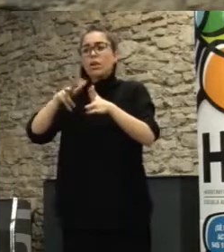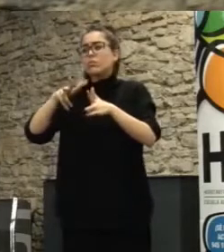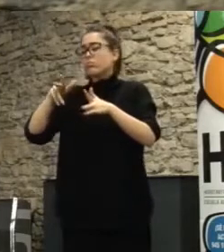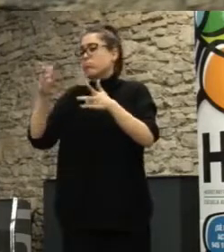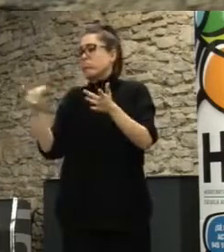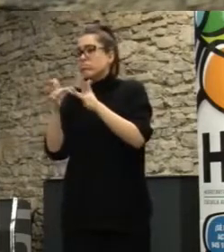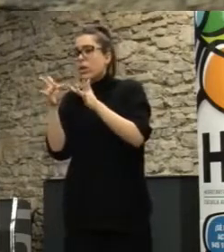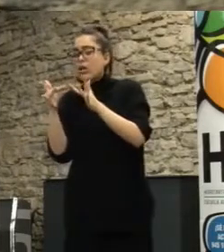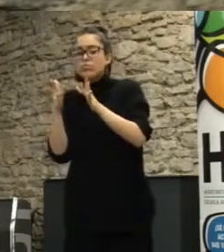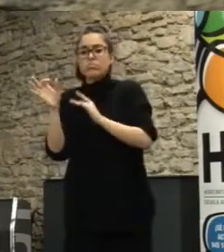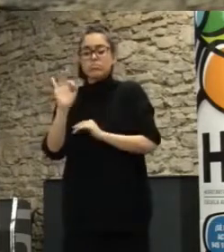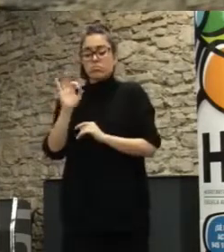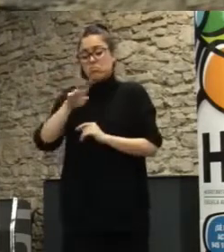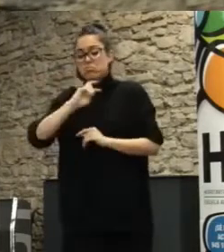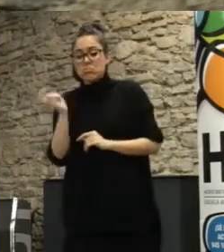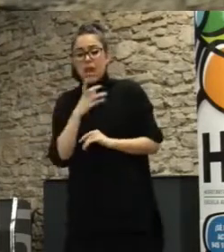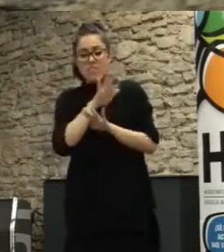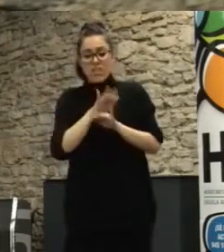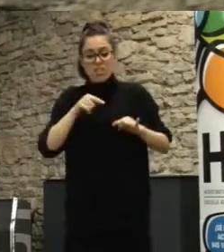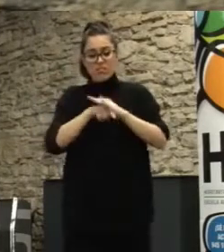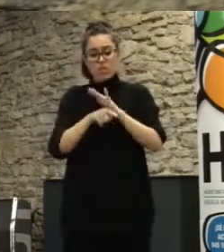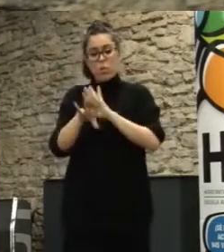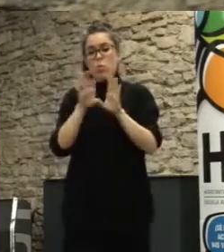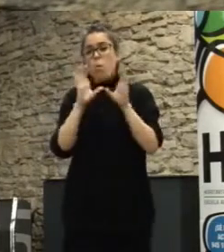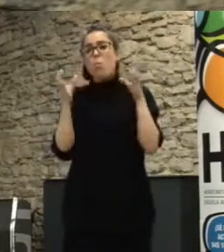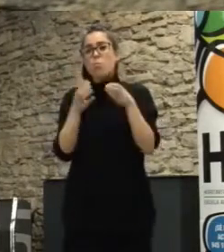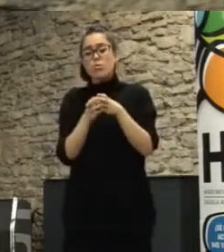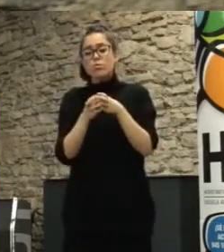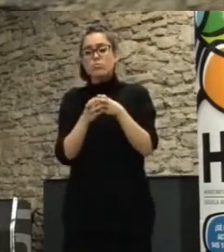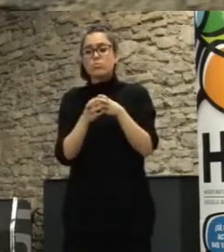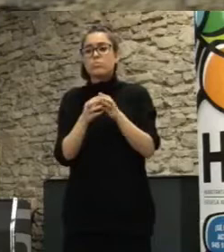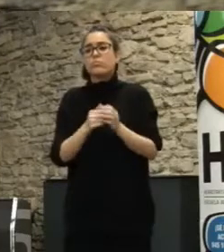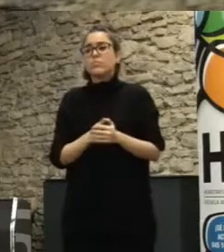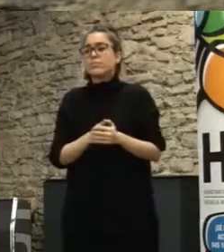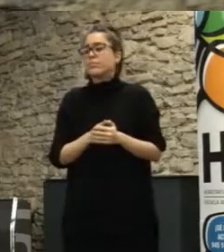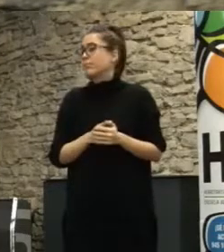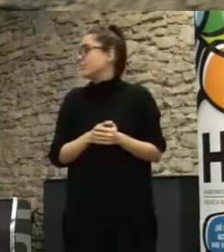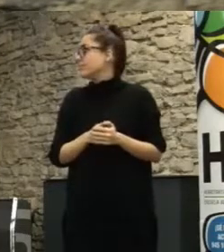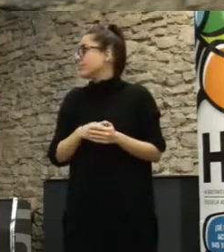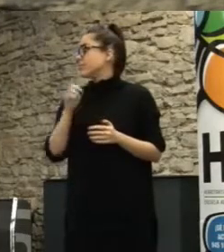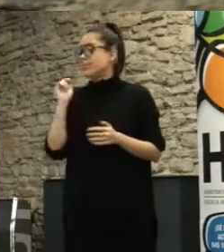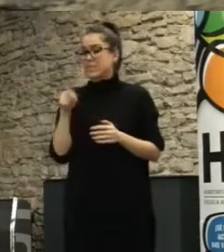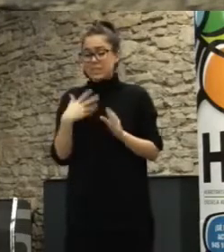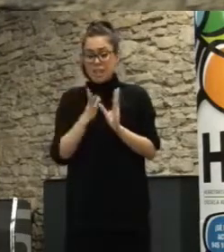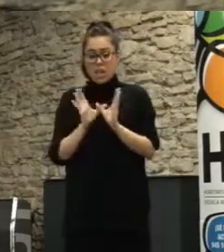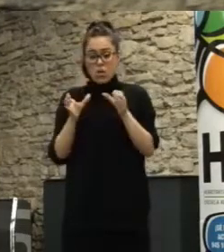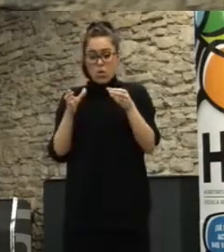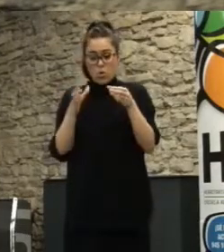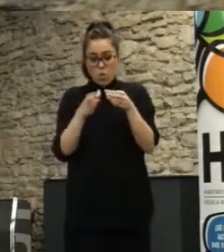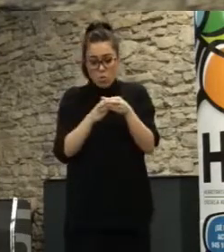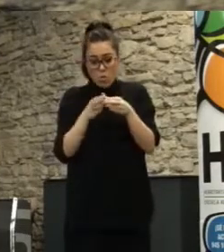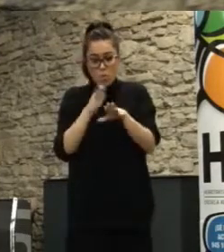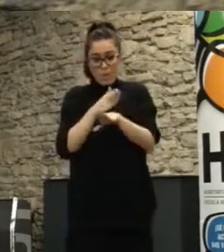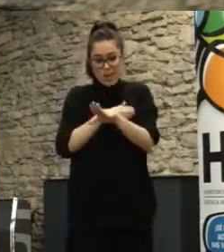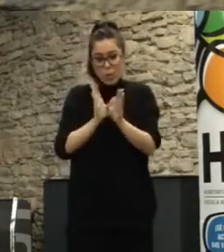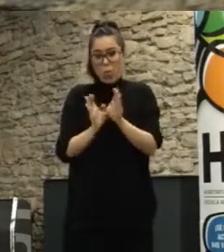del común comunitarias en Lidia hay un montón de matices fíjate que se habla del común del procomún de bienes comunes